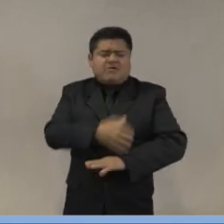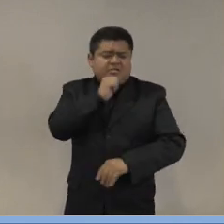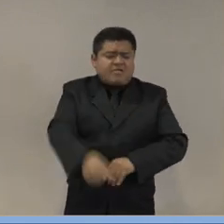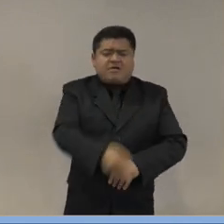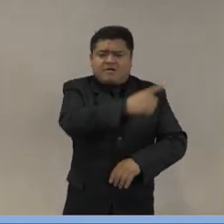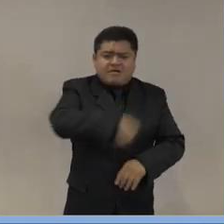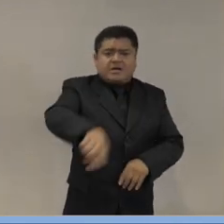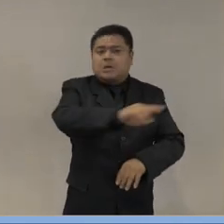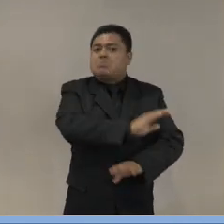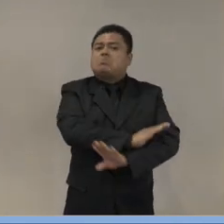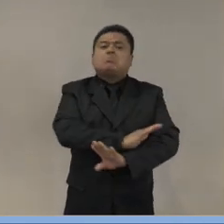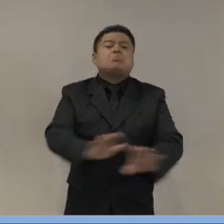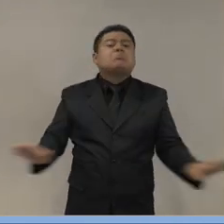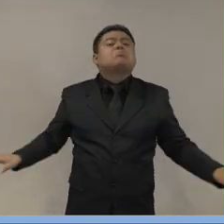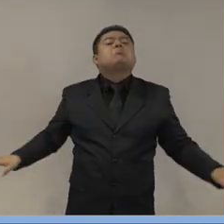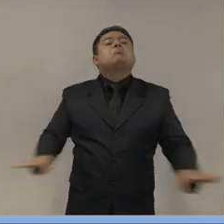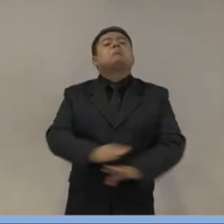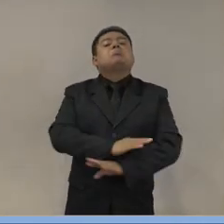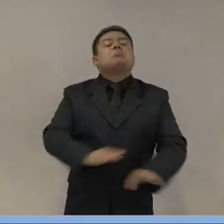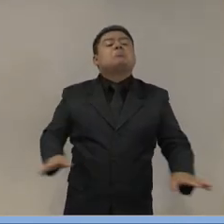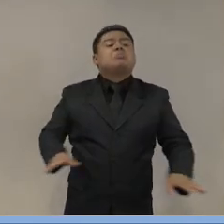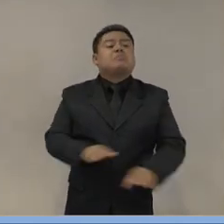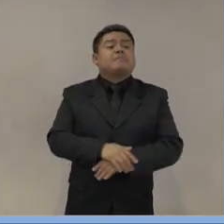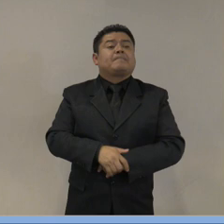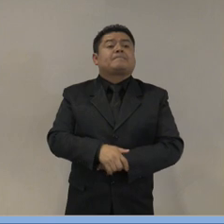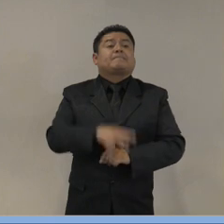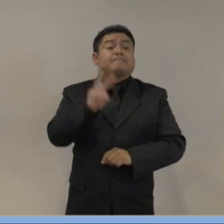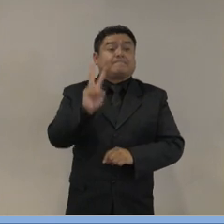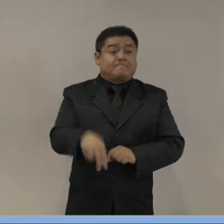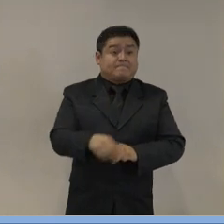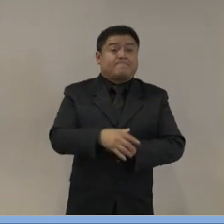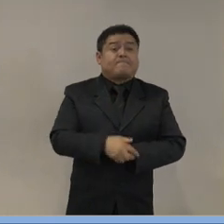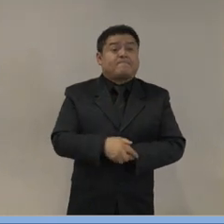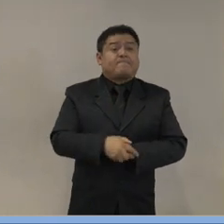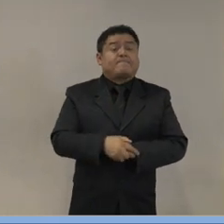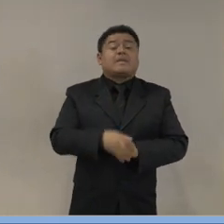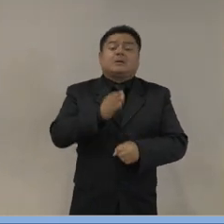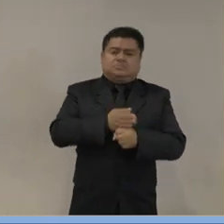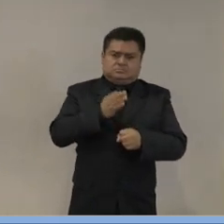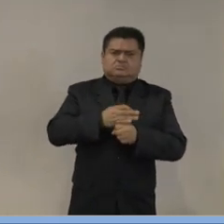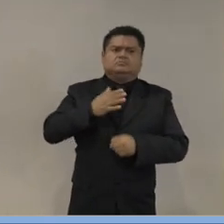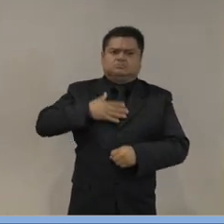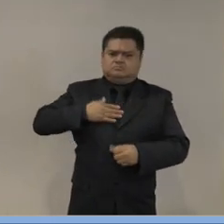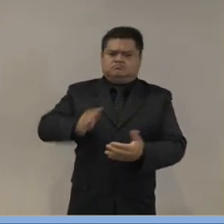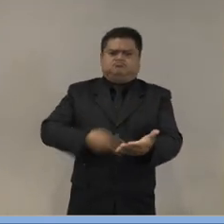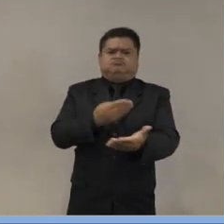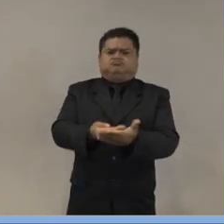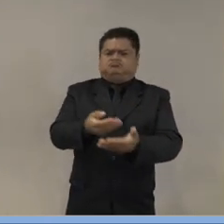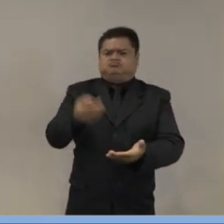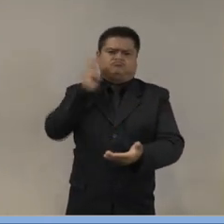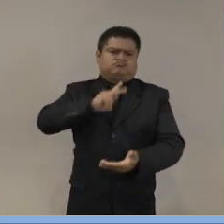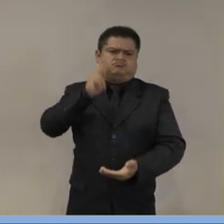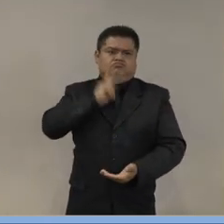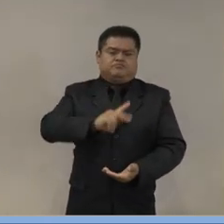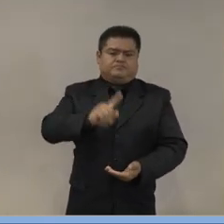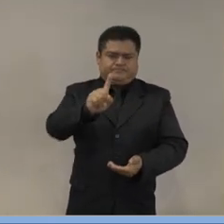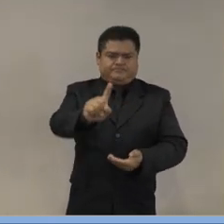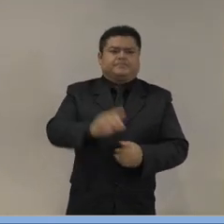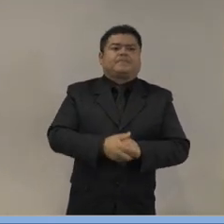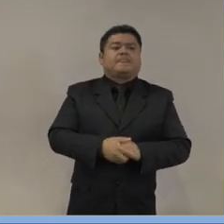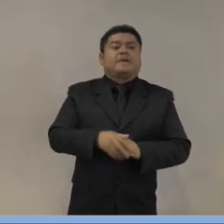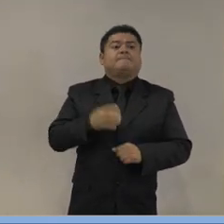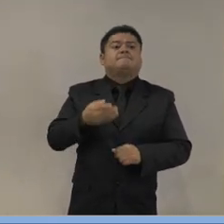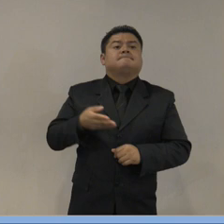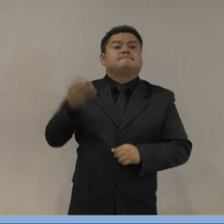nos están pidiendo en este foro, en este foro sobre seguridad, el comandante supremo de las Fuerzas Armadas